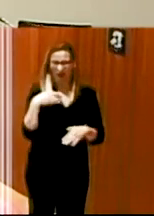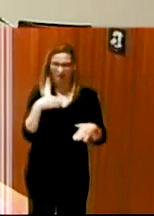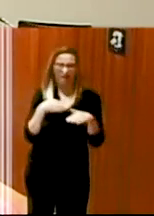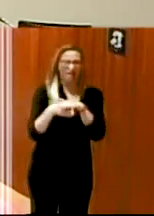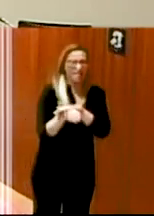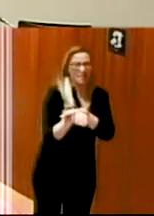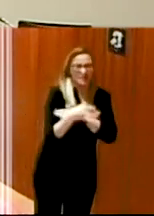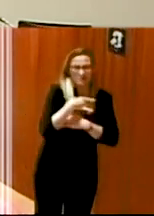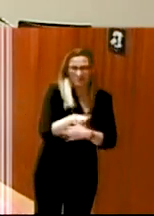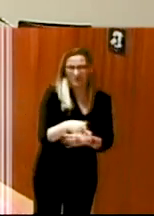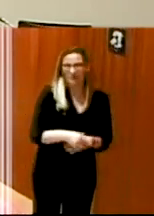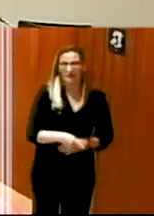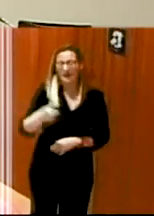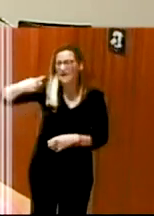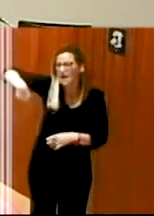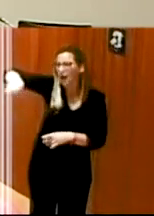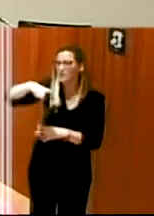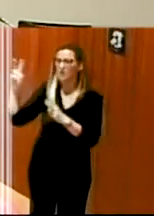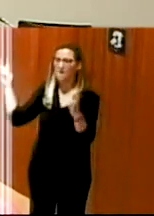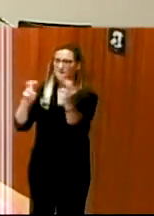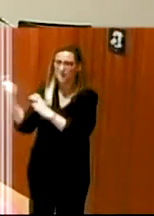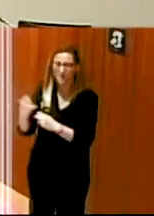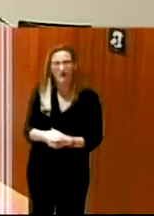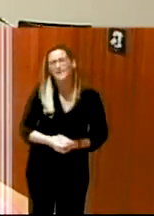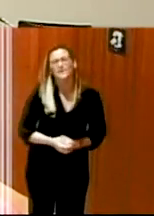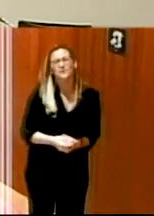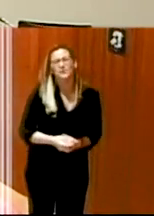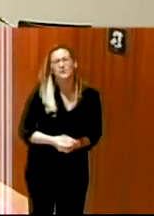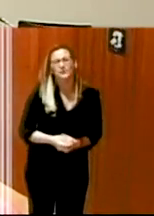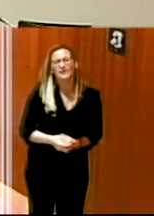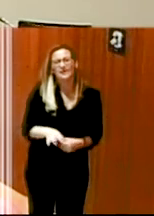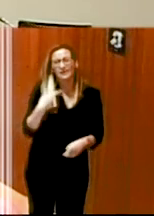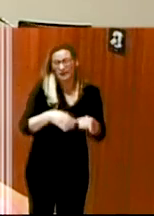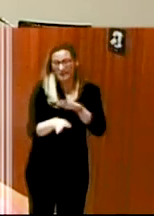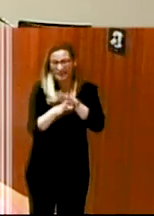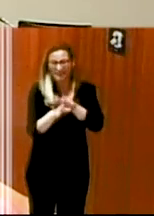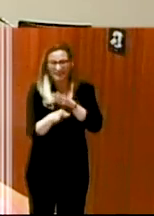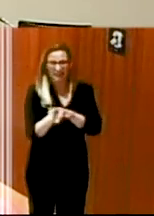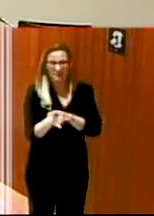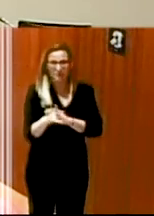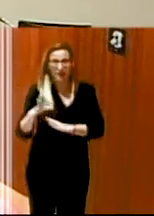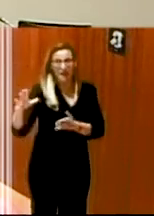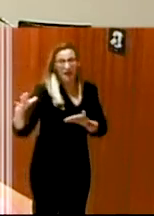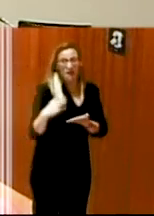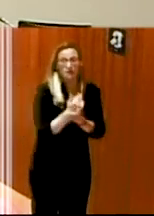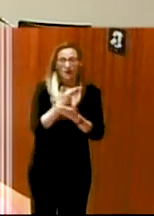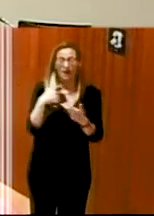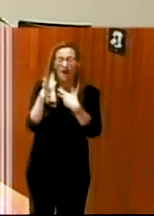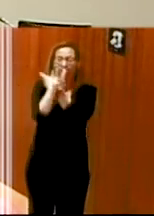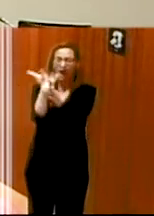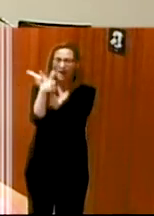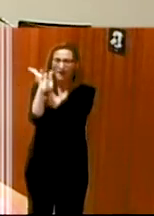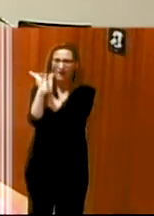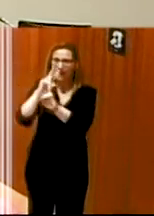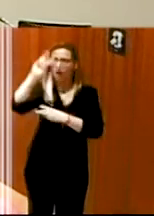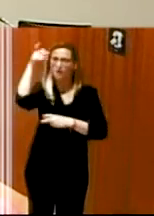y vosotras por venir y seguiremos a todas las personas que están viéndonos desde otras desde